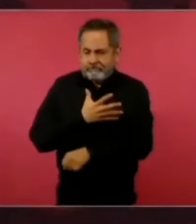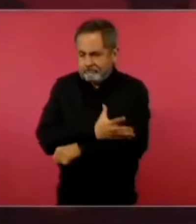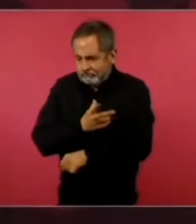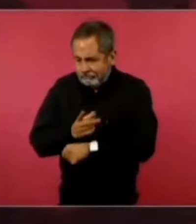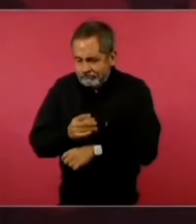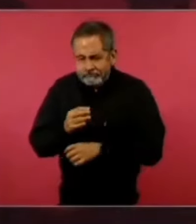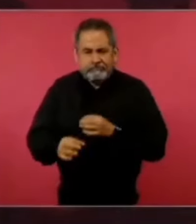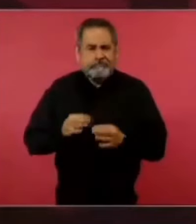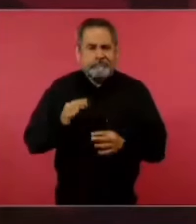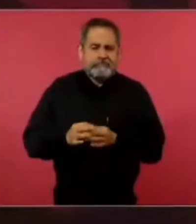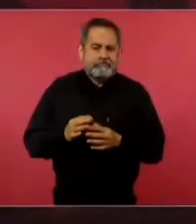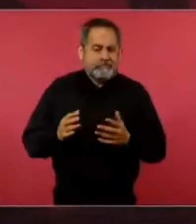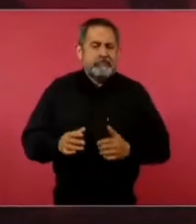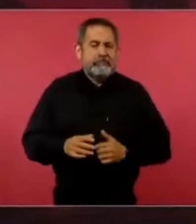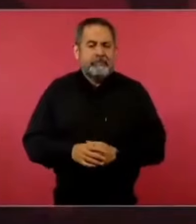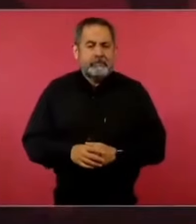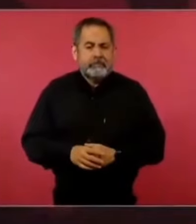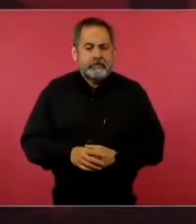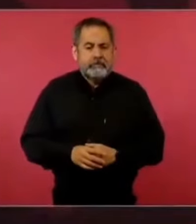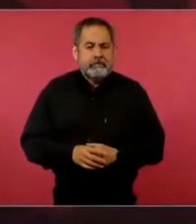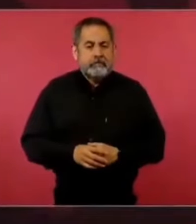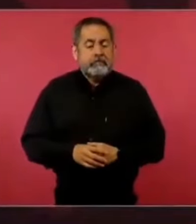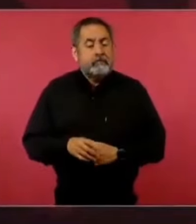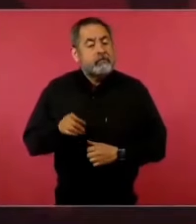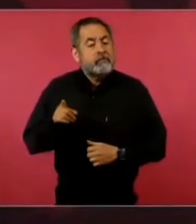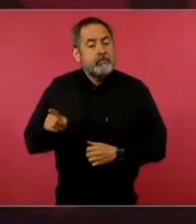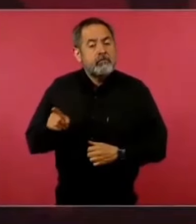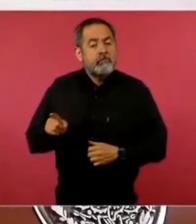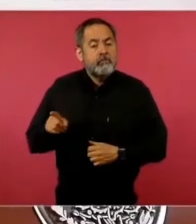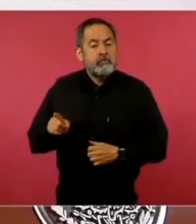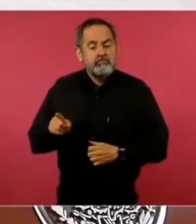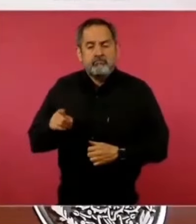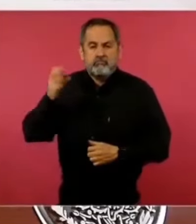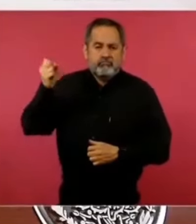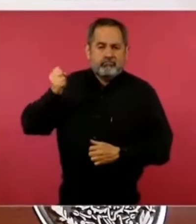es muy buena expositora.